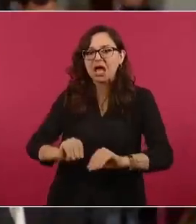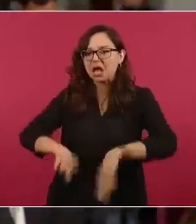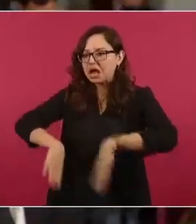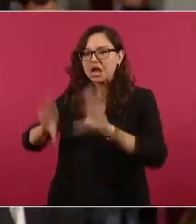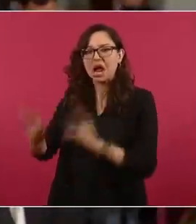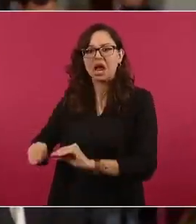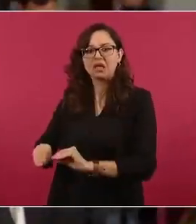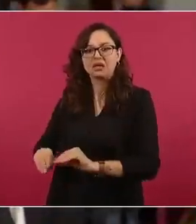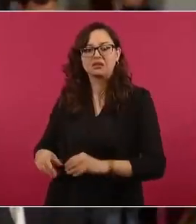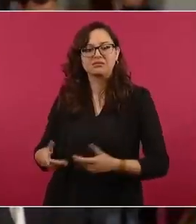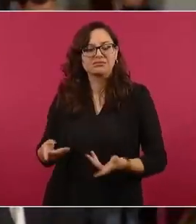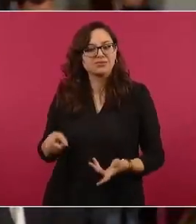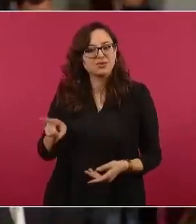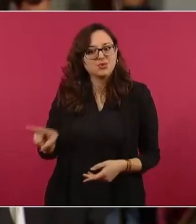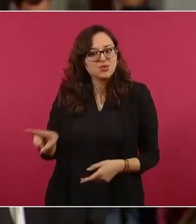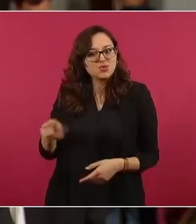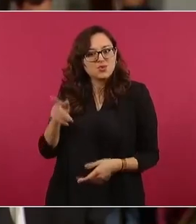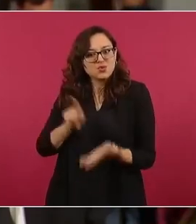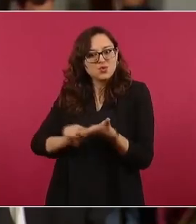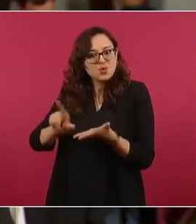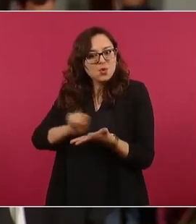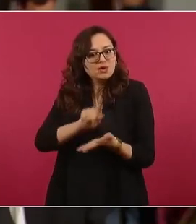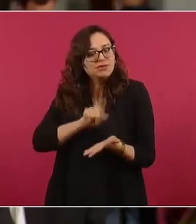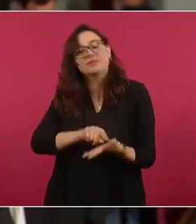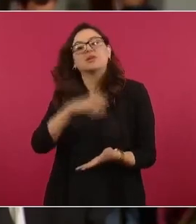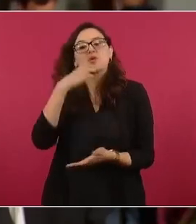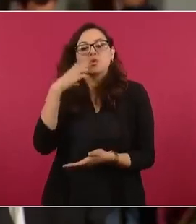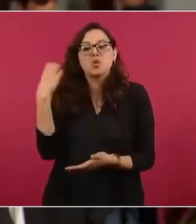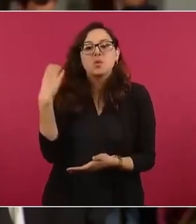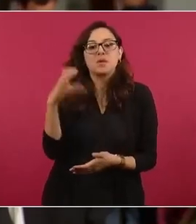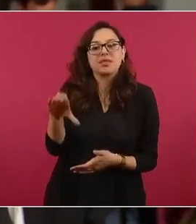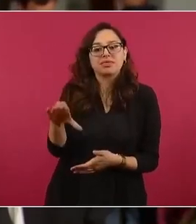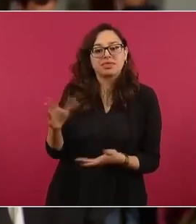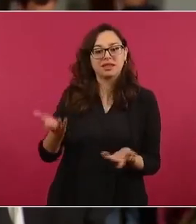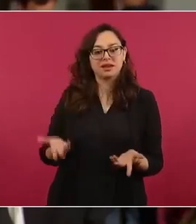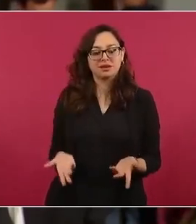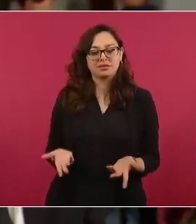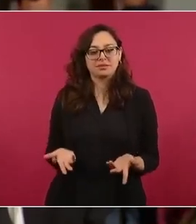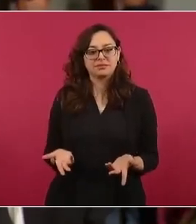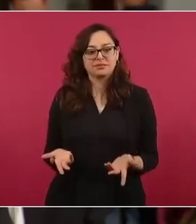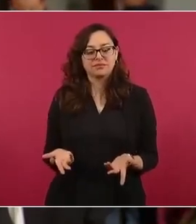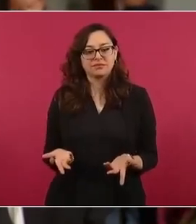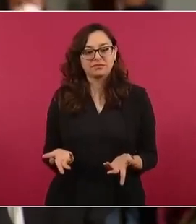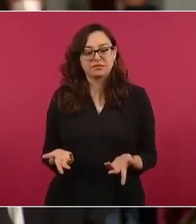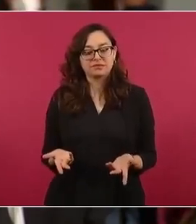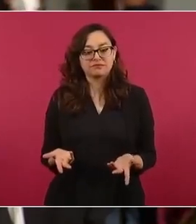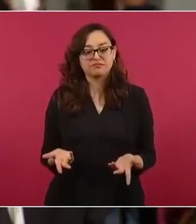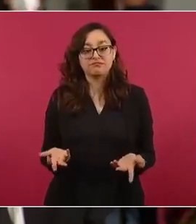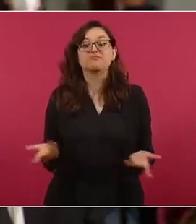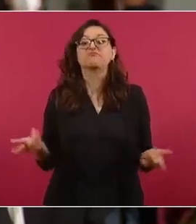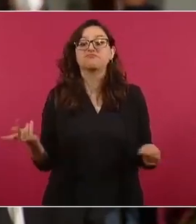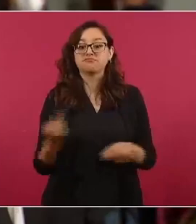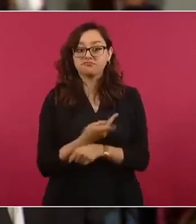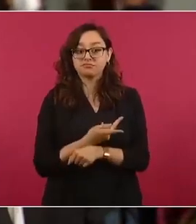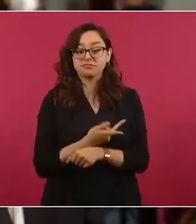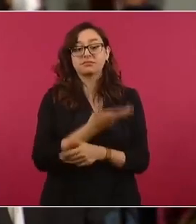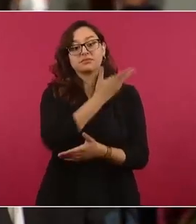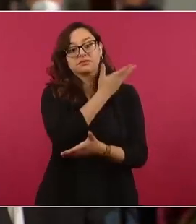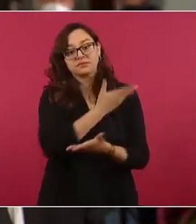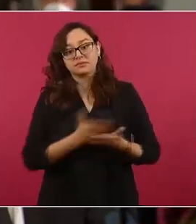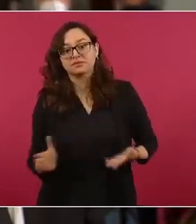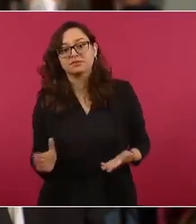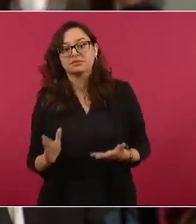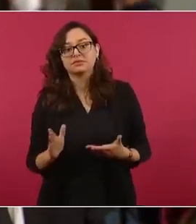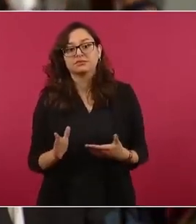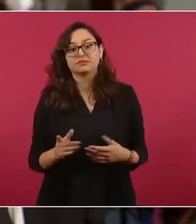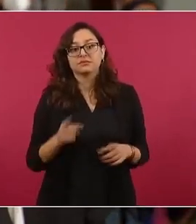expresar un comentario en tuit. Y aunado a esto se revelan unos chats entre